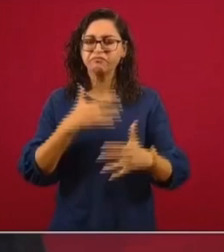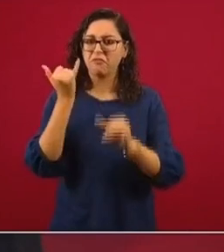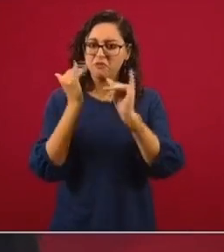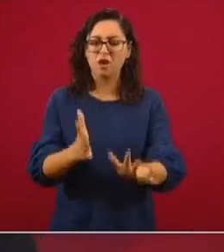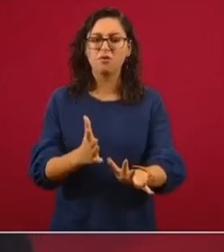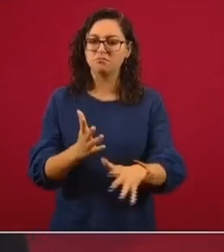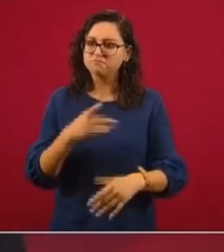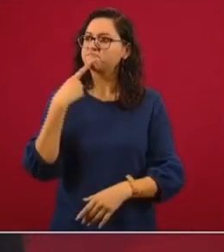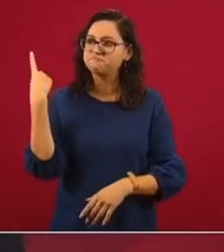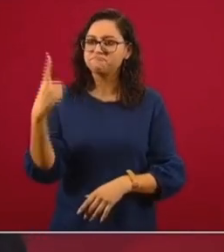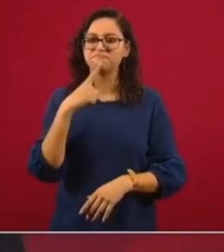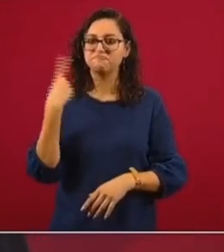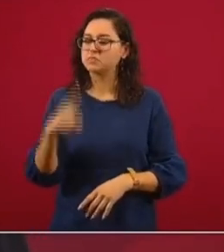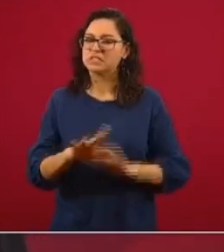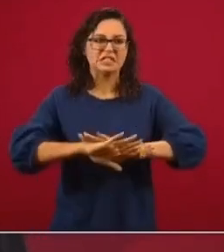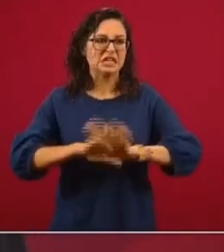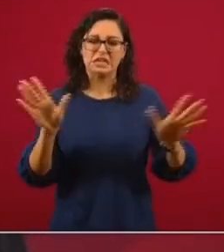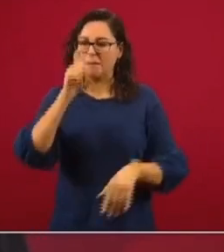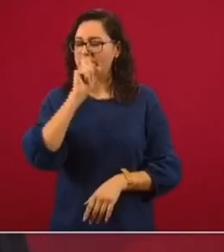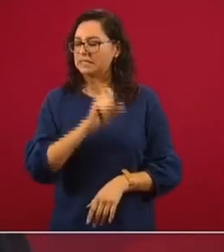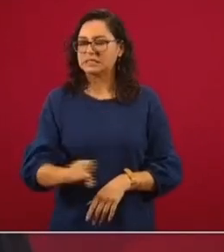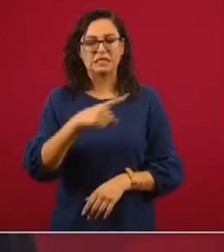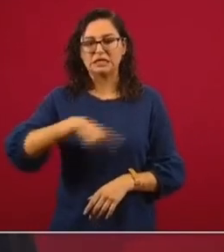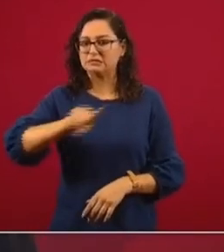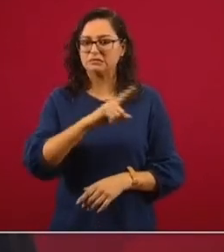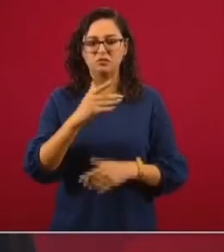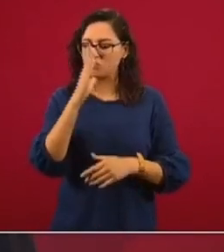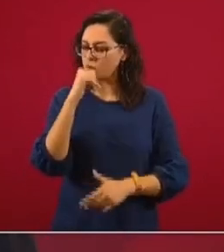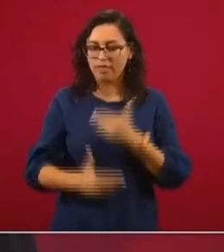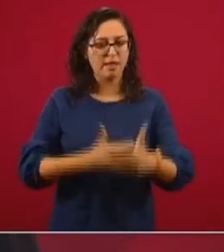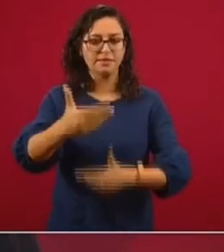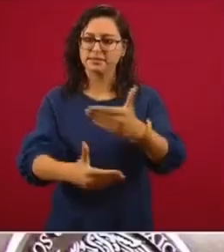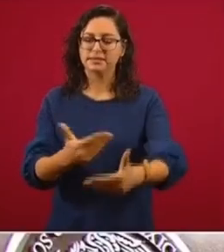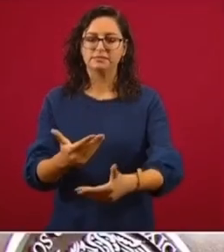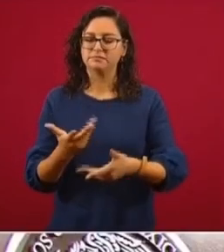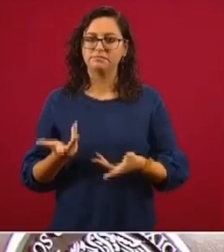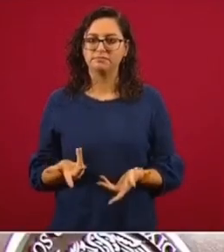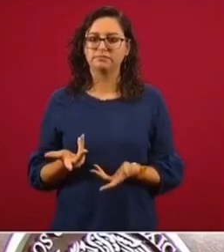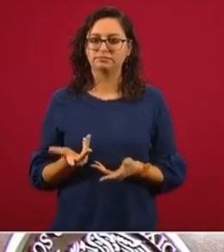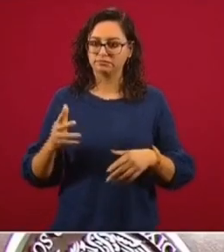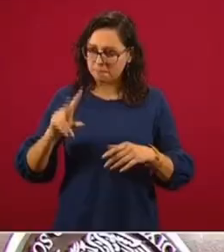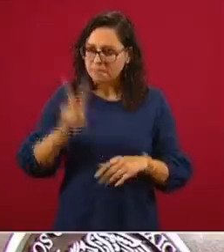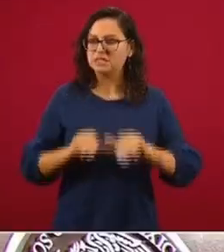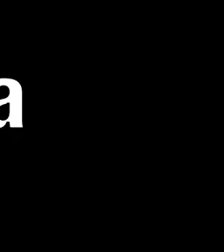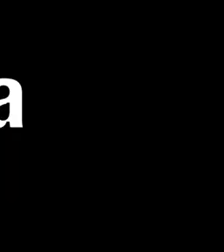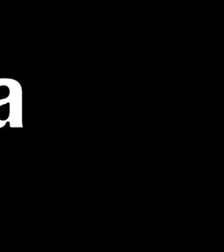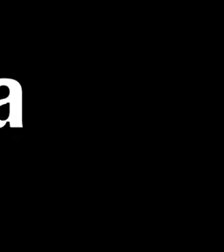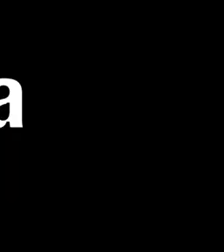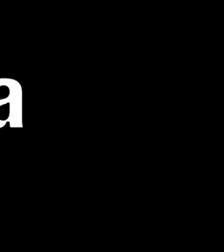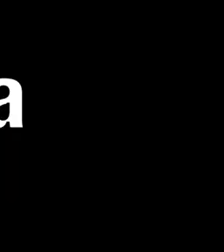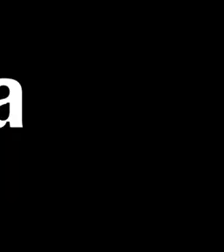es una lacra y que nos impide hacer realidad la democracia.